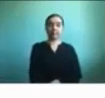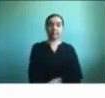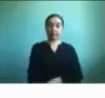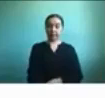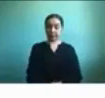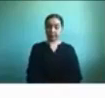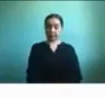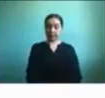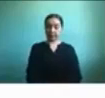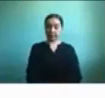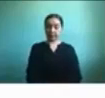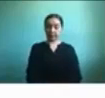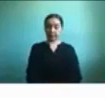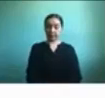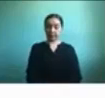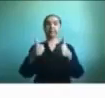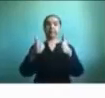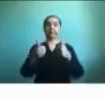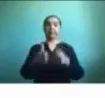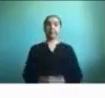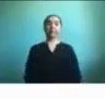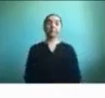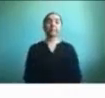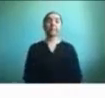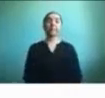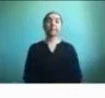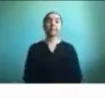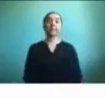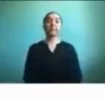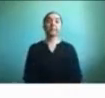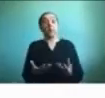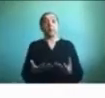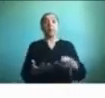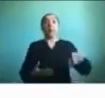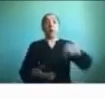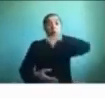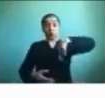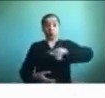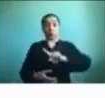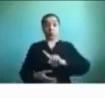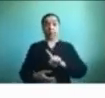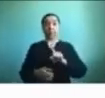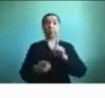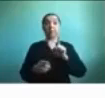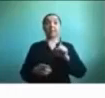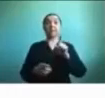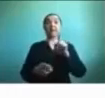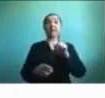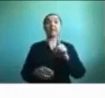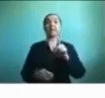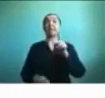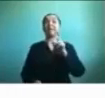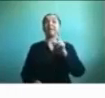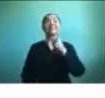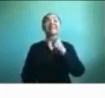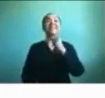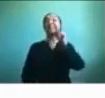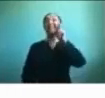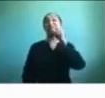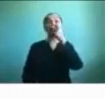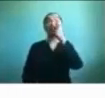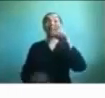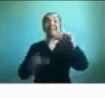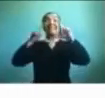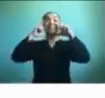Súper. Bueno, nosotras vamos a estar en modo offline, no nos van a ver ahora, más adelante vamos a poner la cámara.